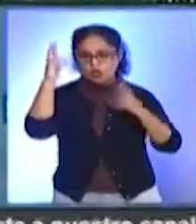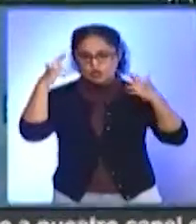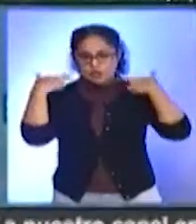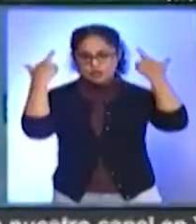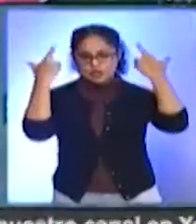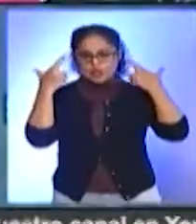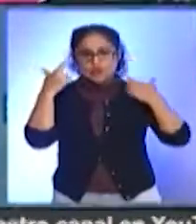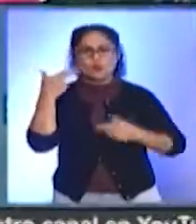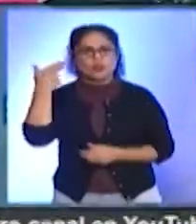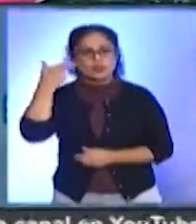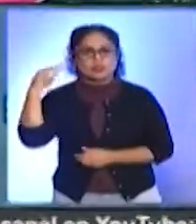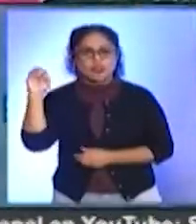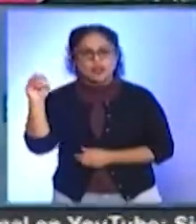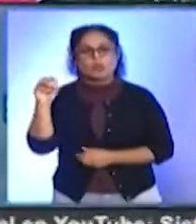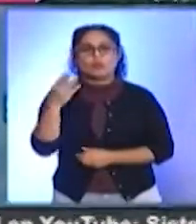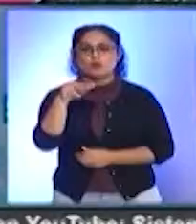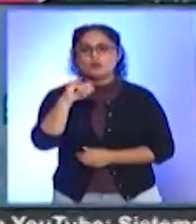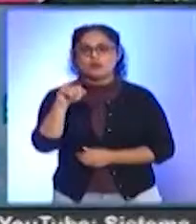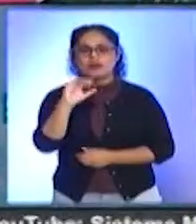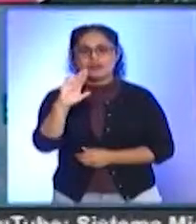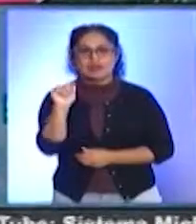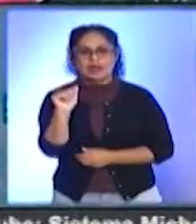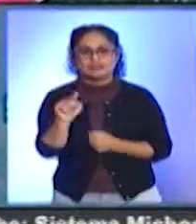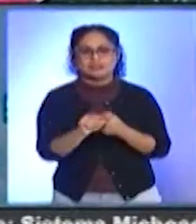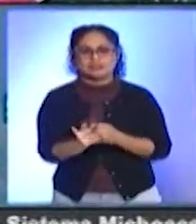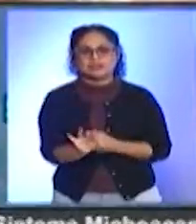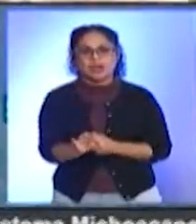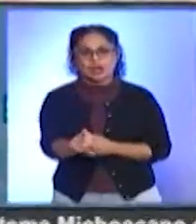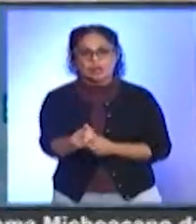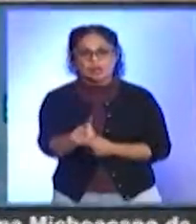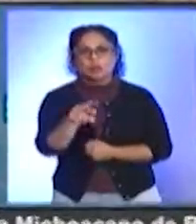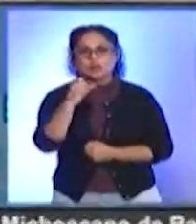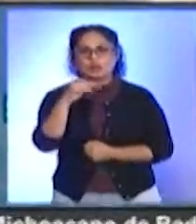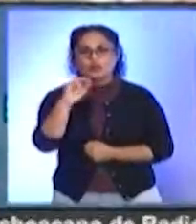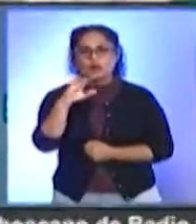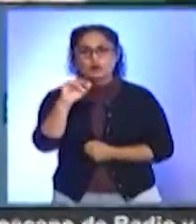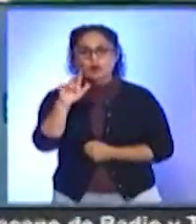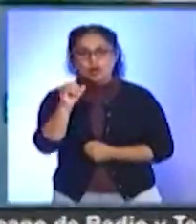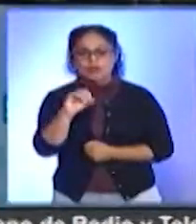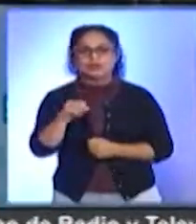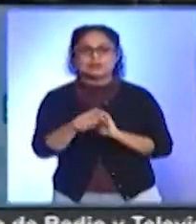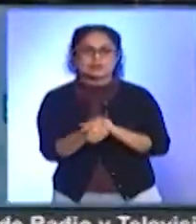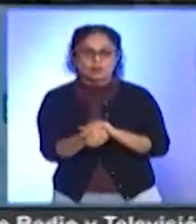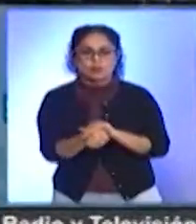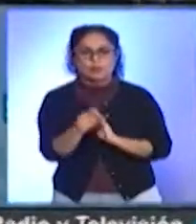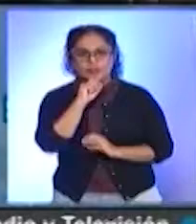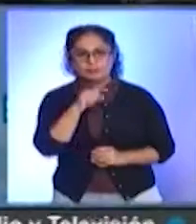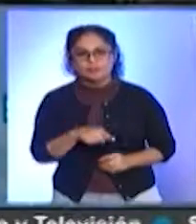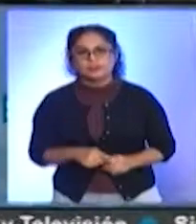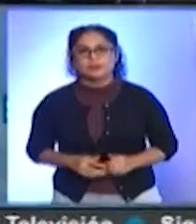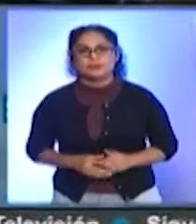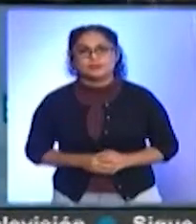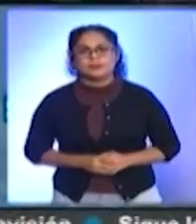Y en verde, Mújica, Buenavista, Hidalgo, Tareta, Anzitácuaro, Zacapu, Tancítaro, Lápidad, Yurecuaro y Zaguayo. En SM Noticias,